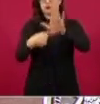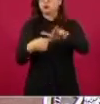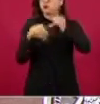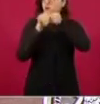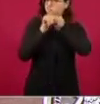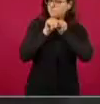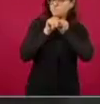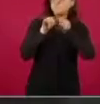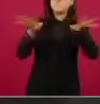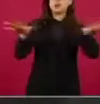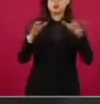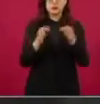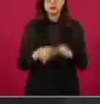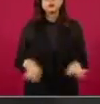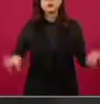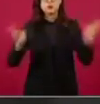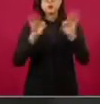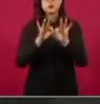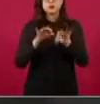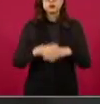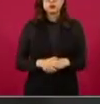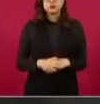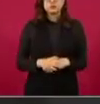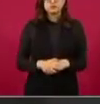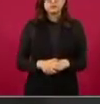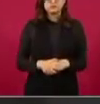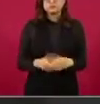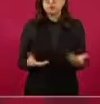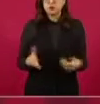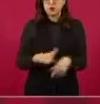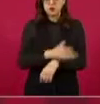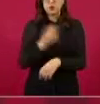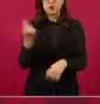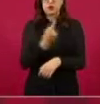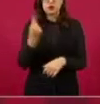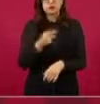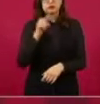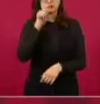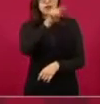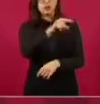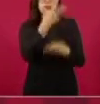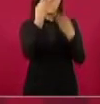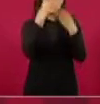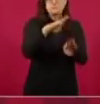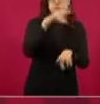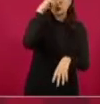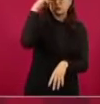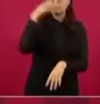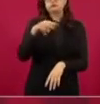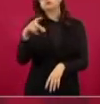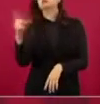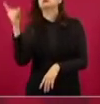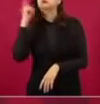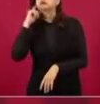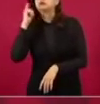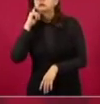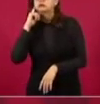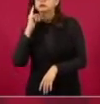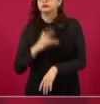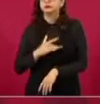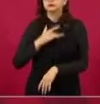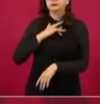si lo consideran en el Banco de México, se inicie una investigación